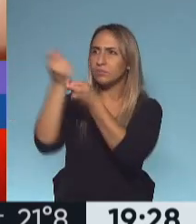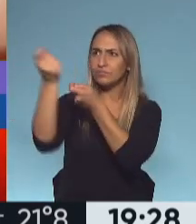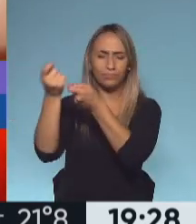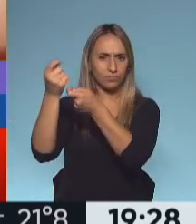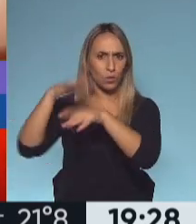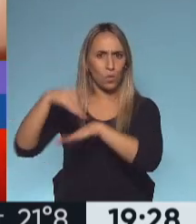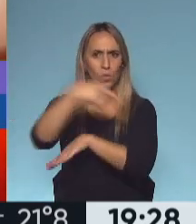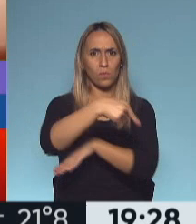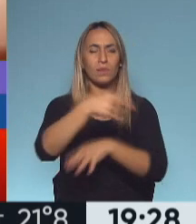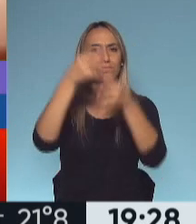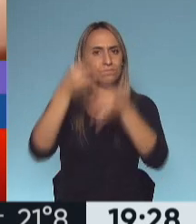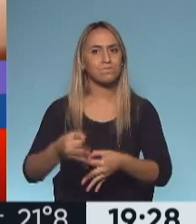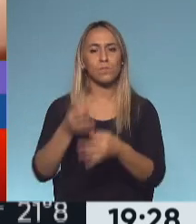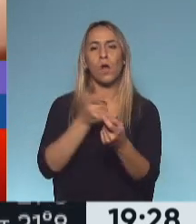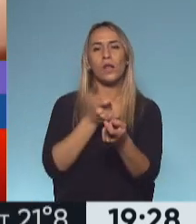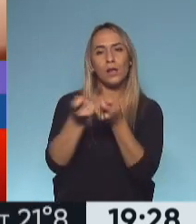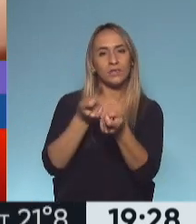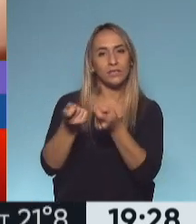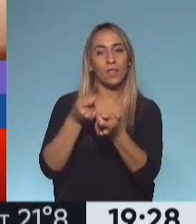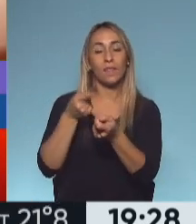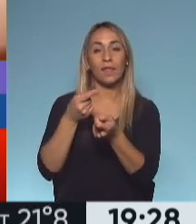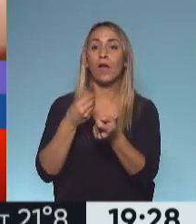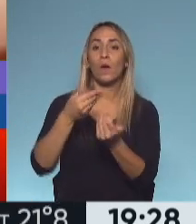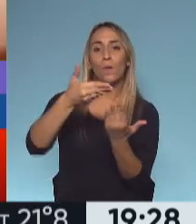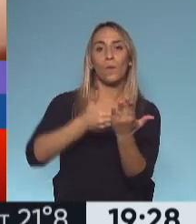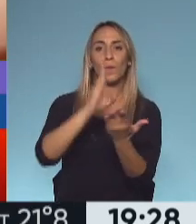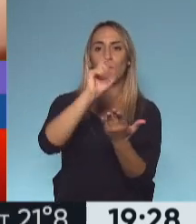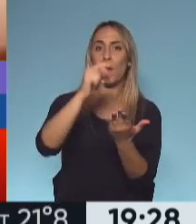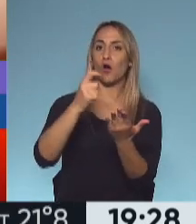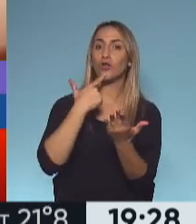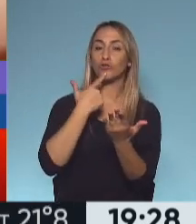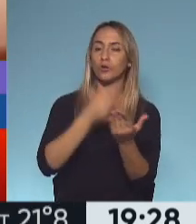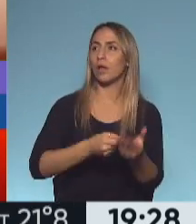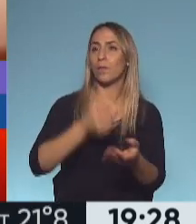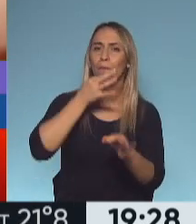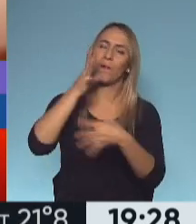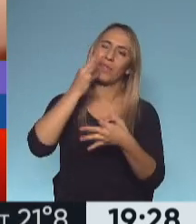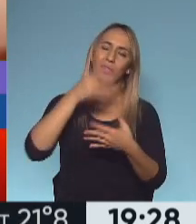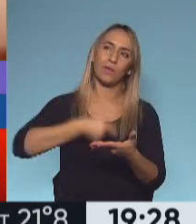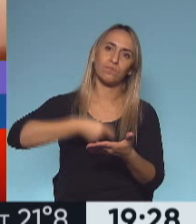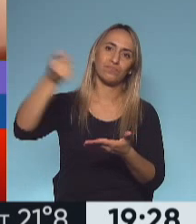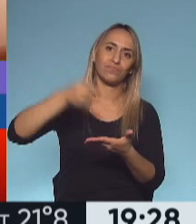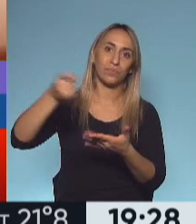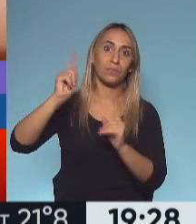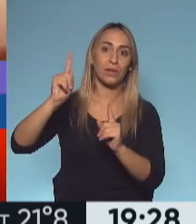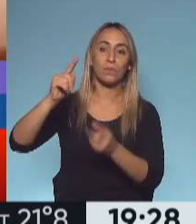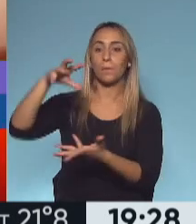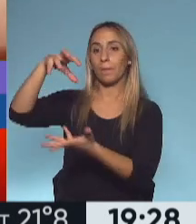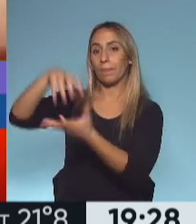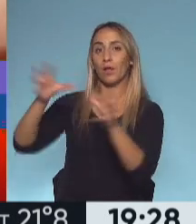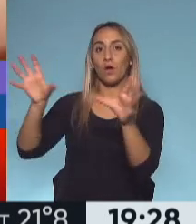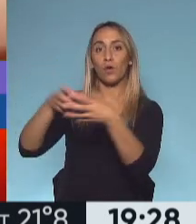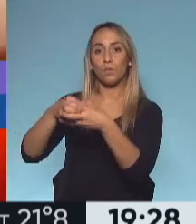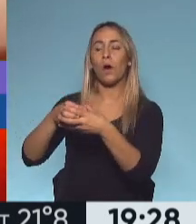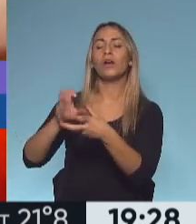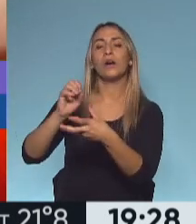Puntualmente por la negociación que tuvo que ver con la colocación de bonos que le permitieron a la Argentina pagarle a los fondos buitres lo que los